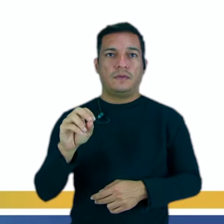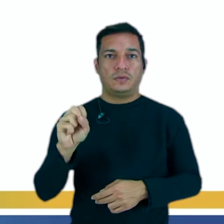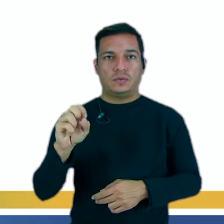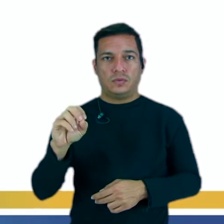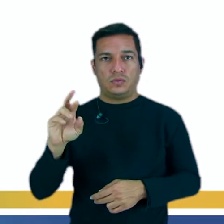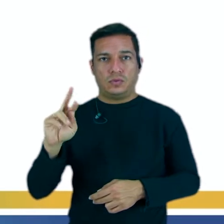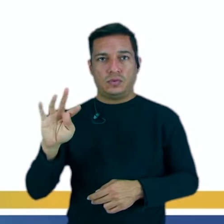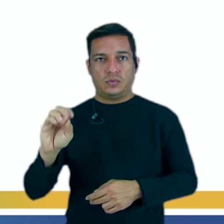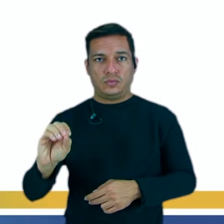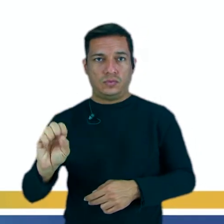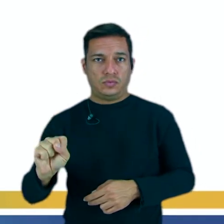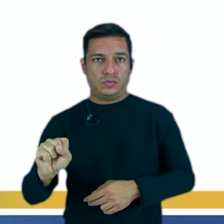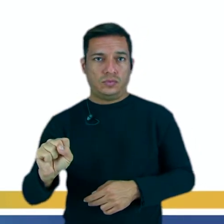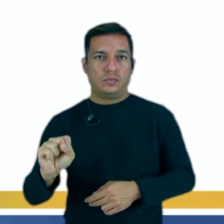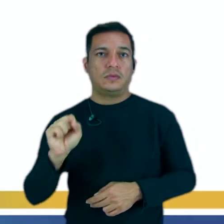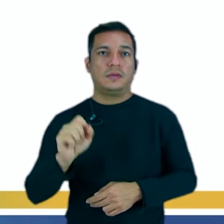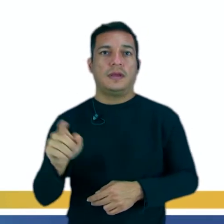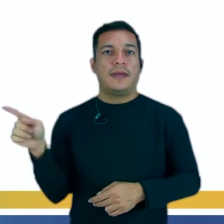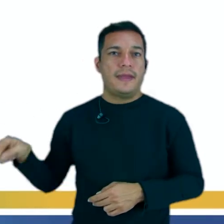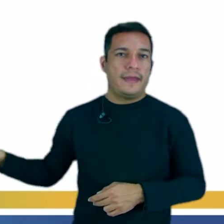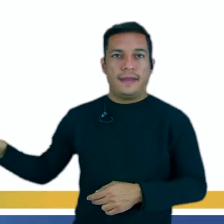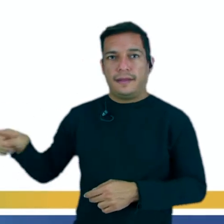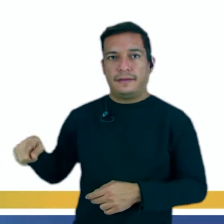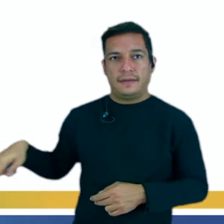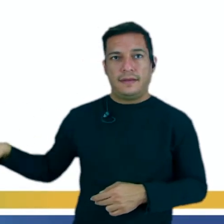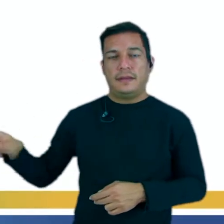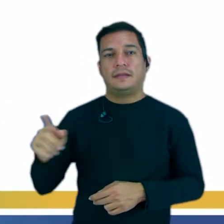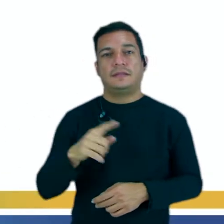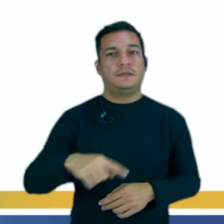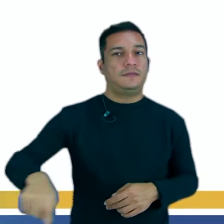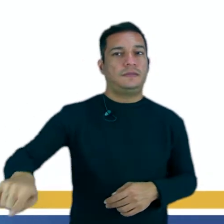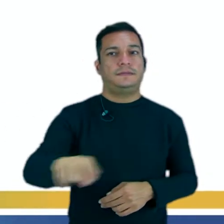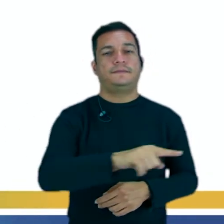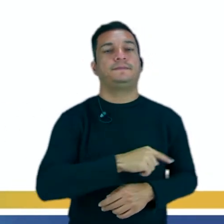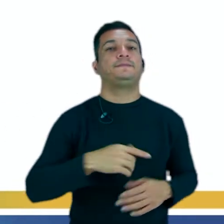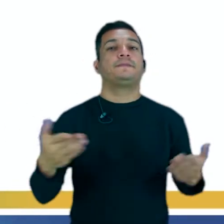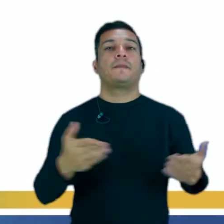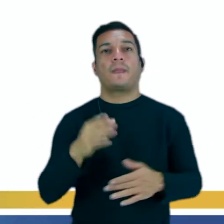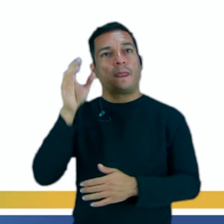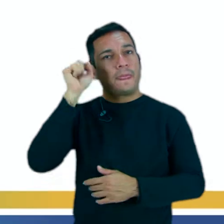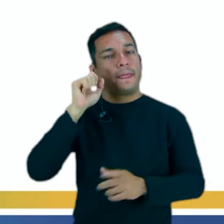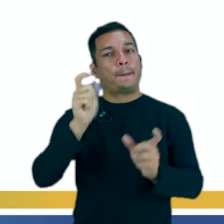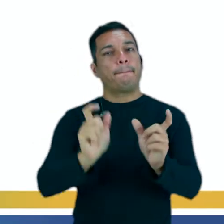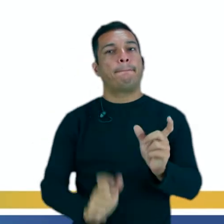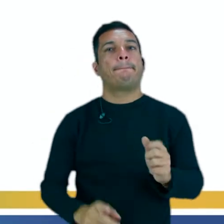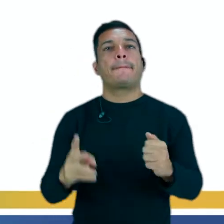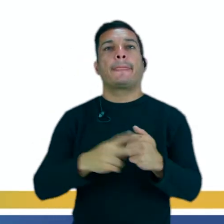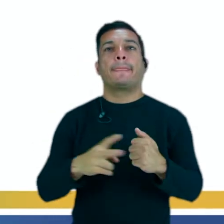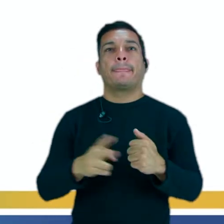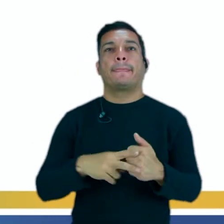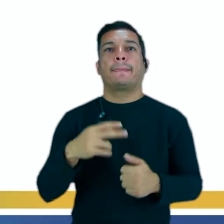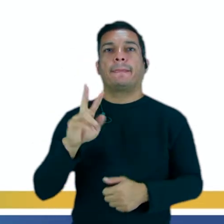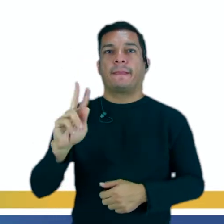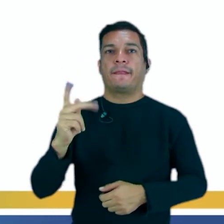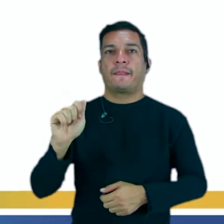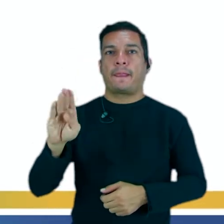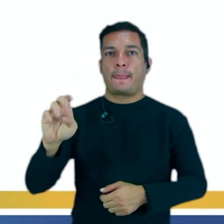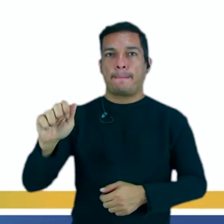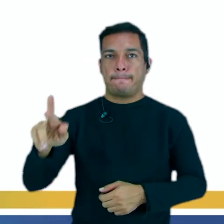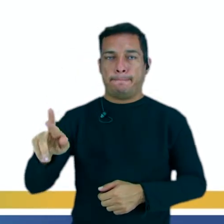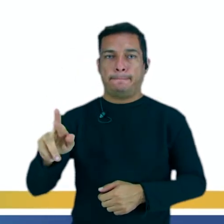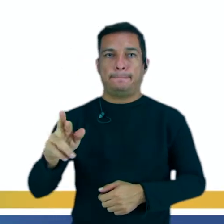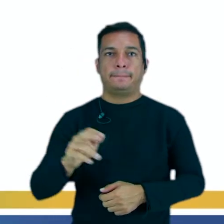Y por último, ellos, ellas y ustedes. Ahora vamos a aprender la conjugación. Verbo hablar, de primera